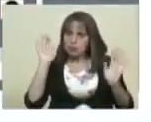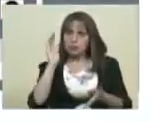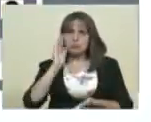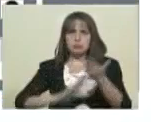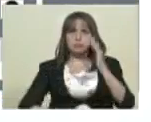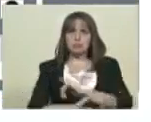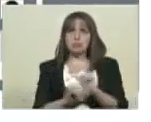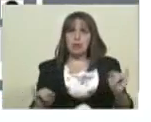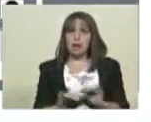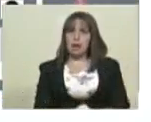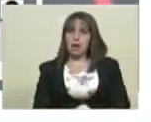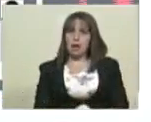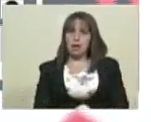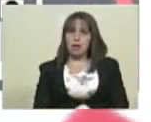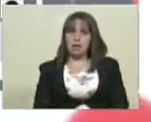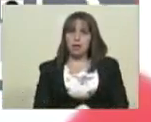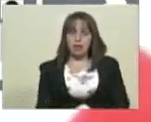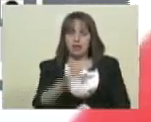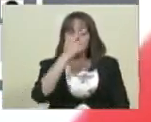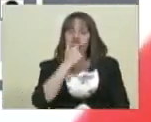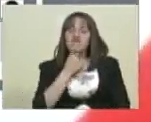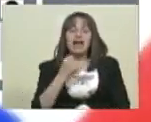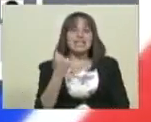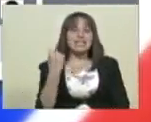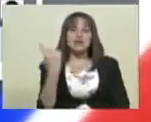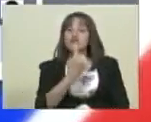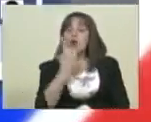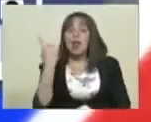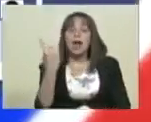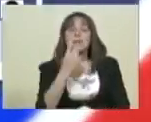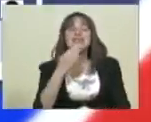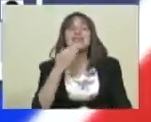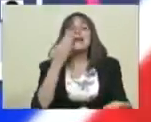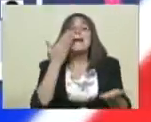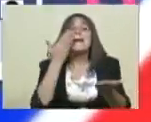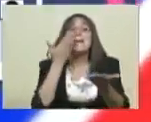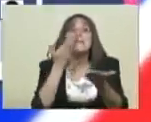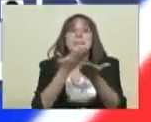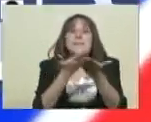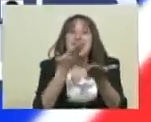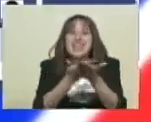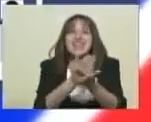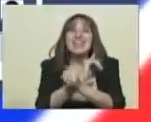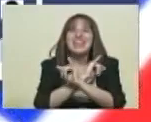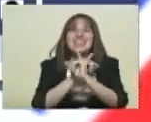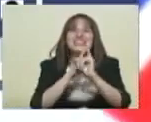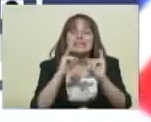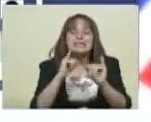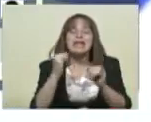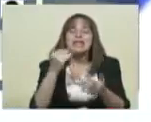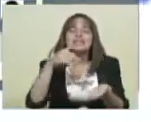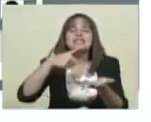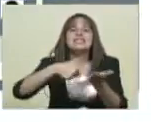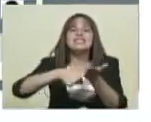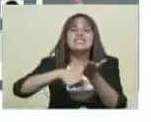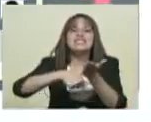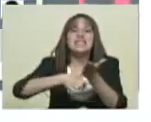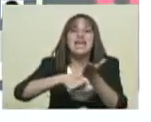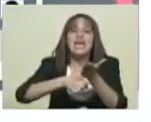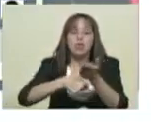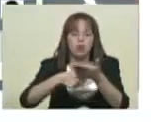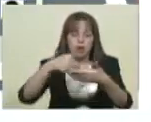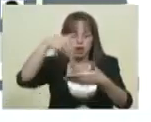en general. Pero es lo único. Solo le van a pedir su cédula de identidad. Puede llevarse su